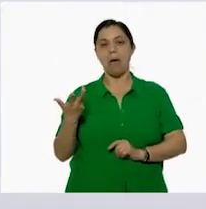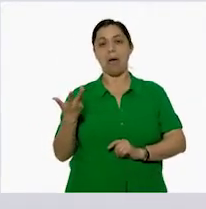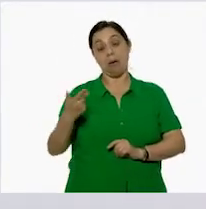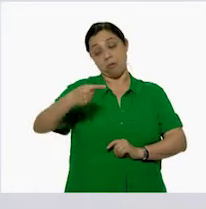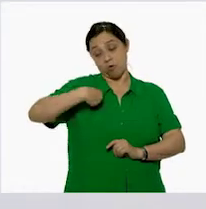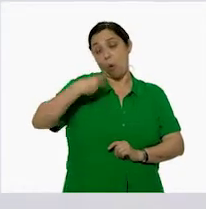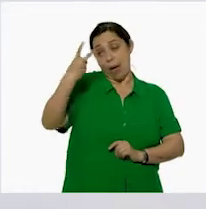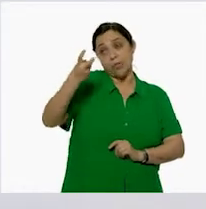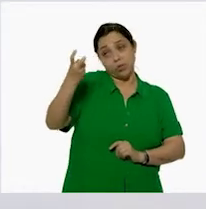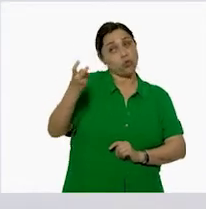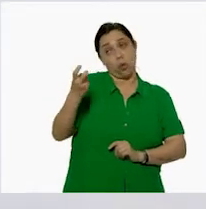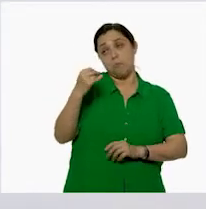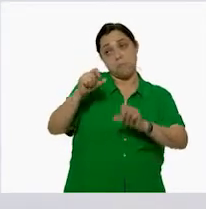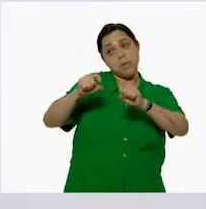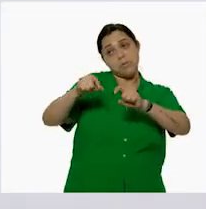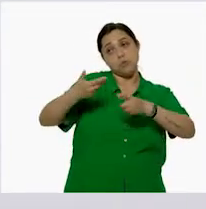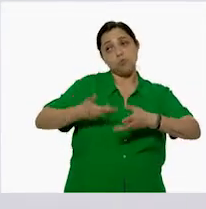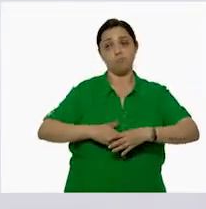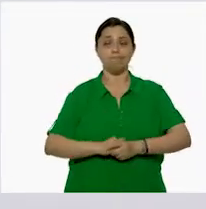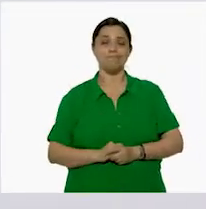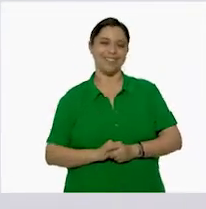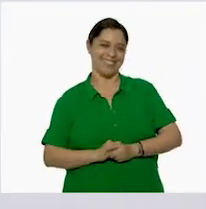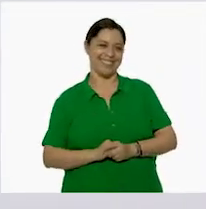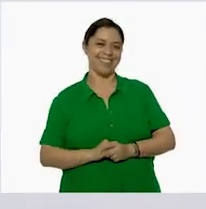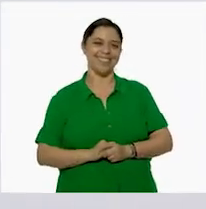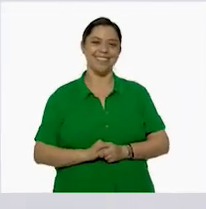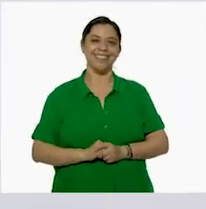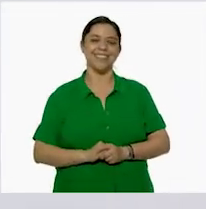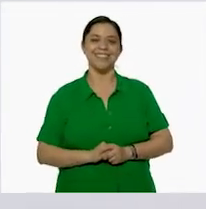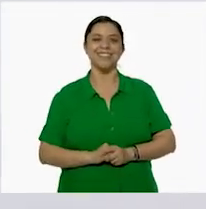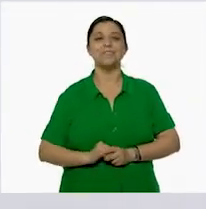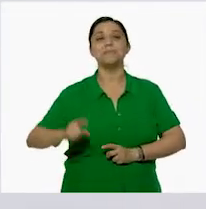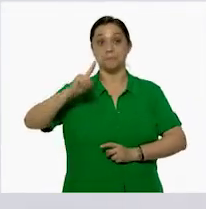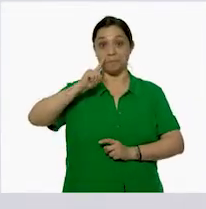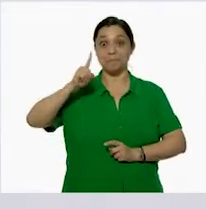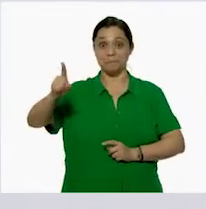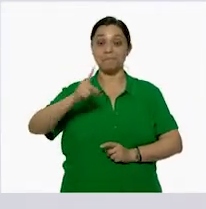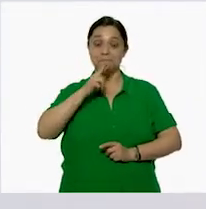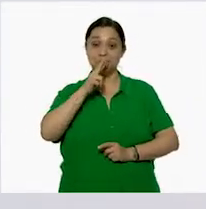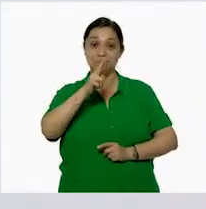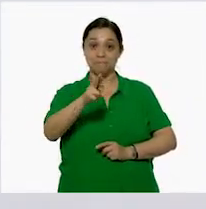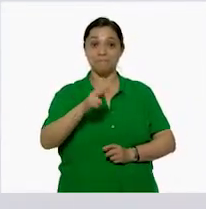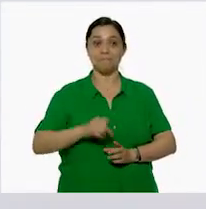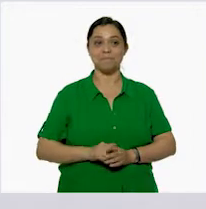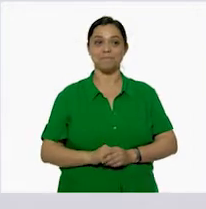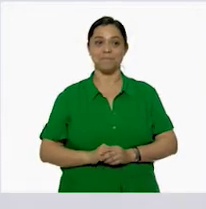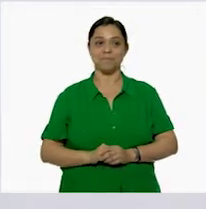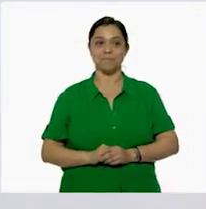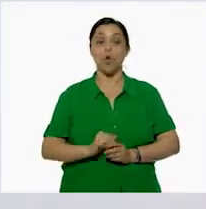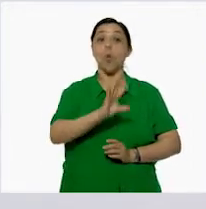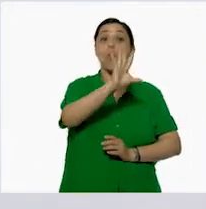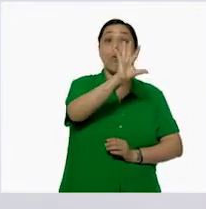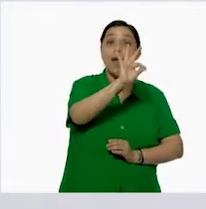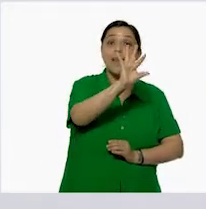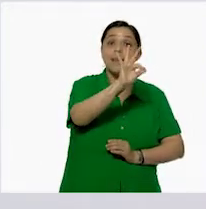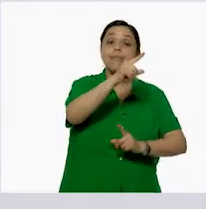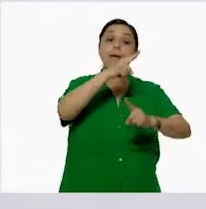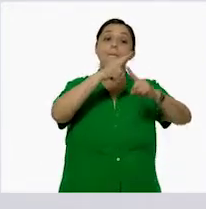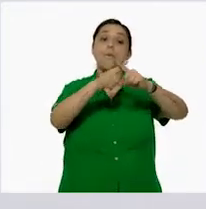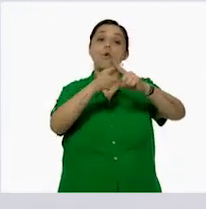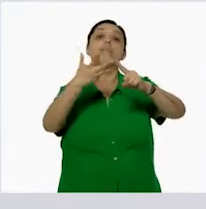proponer eso mismo. ¡Ay! Pues entonces vamos a resolverla. ¡Sí! 40 por 10,